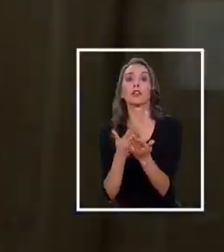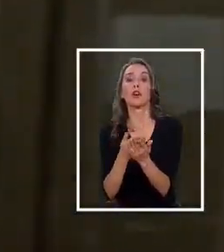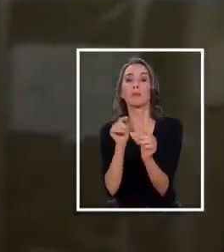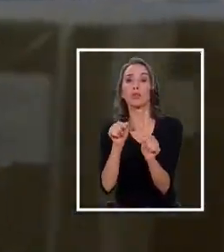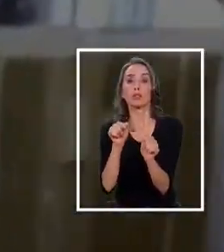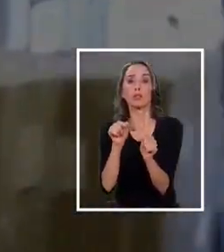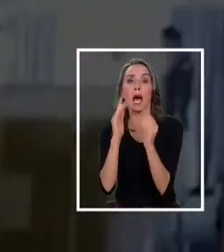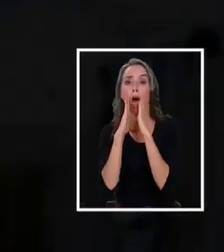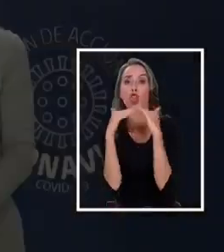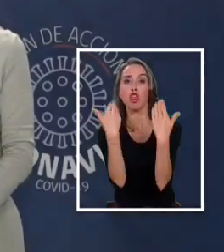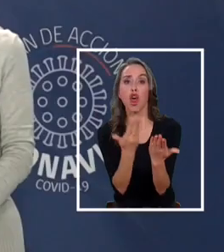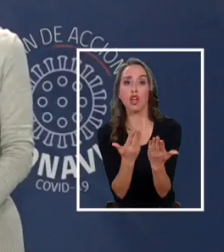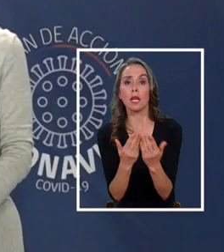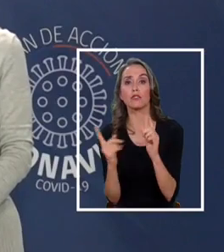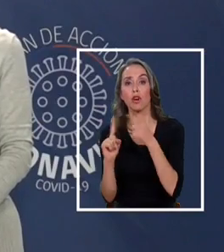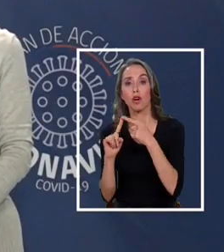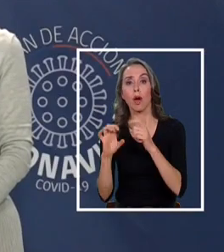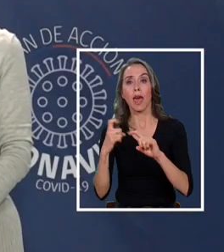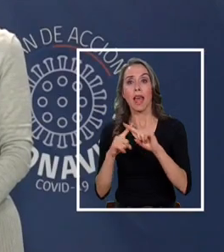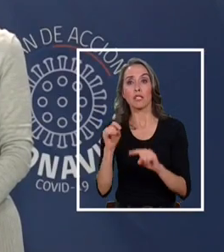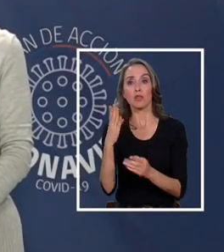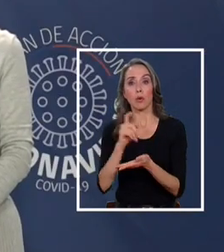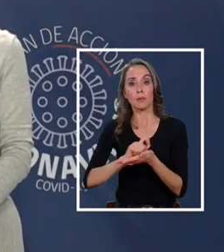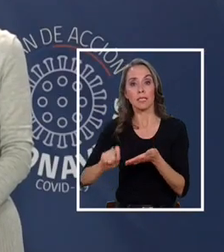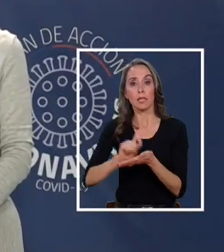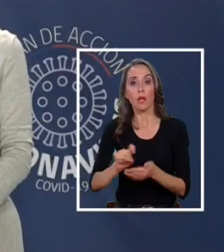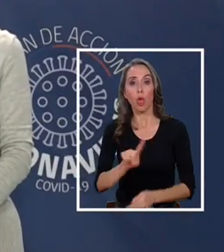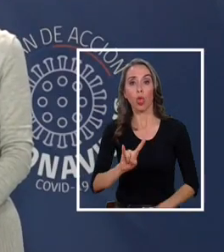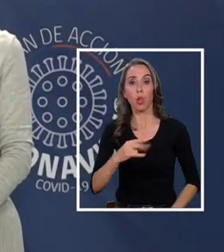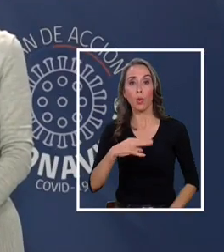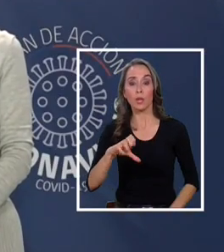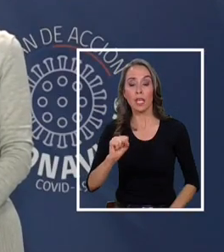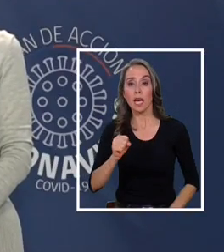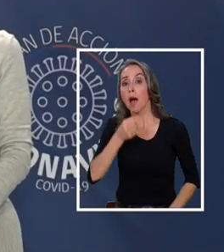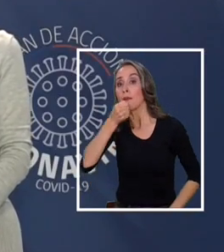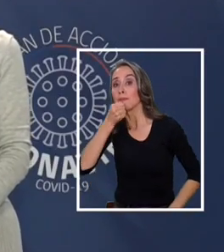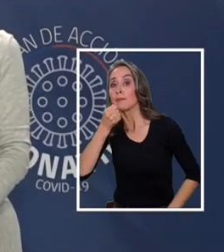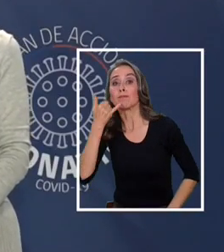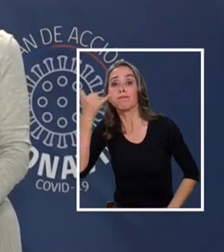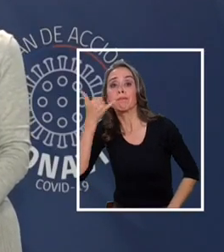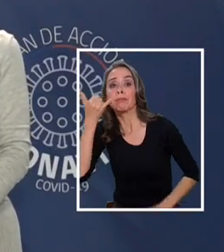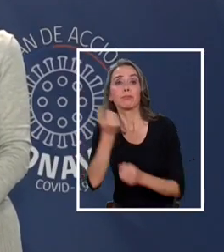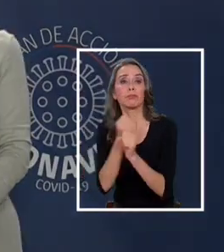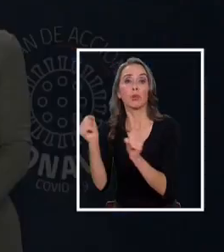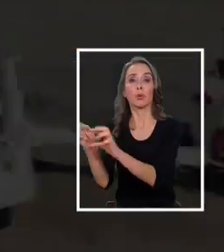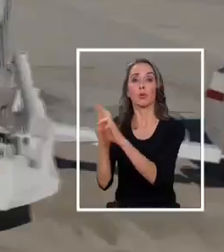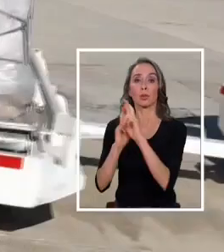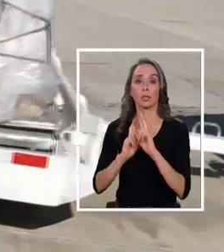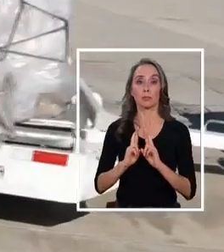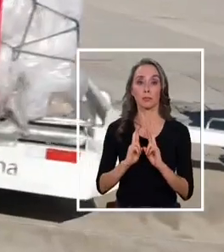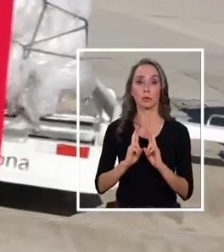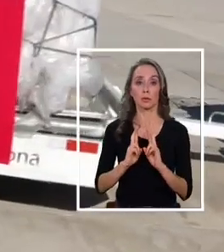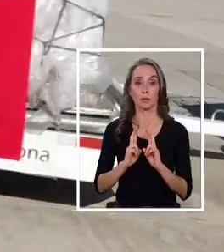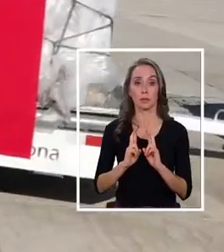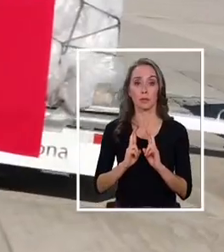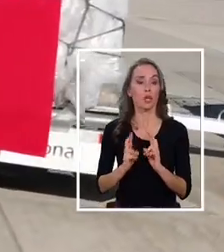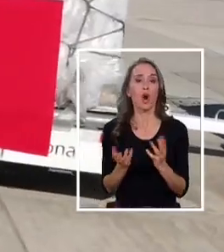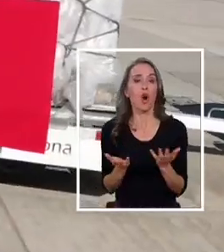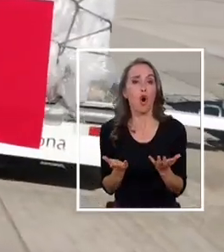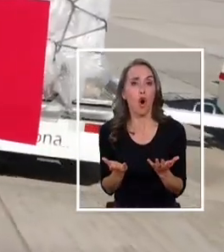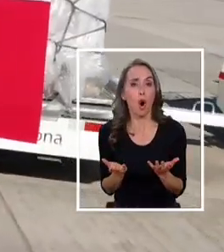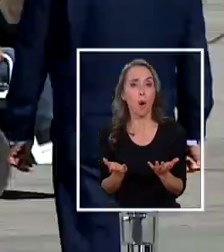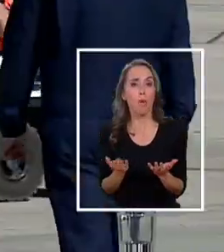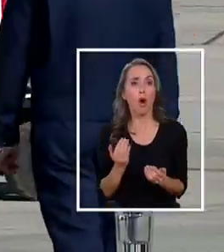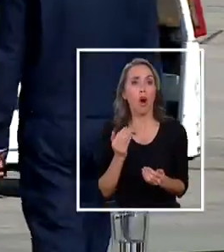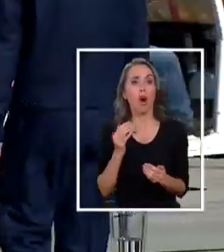Intentamos contactar al ex subsecretario Arturo Zúñiga y no obtuvimos respuesta. Pero, ¿cómo es que